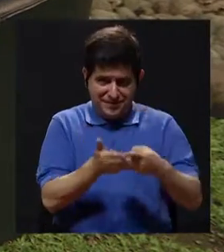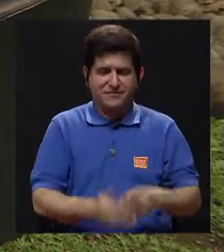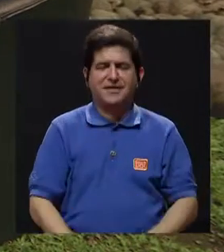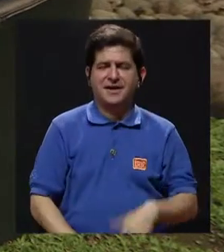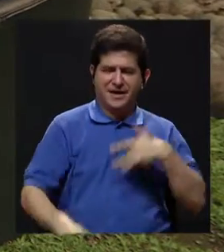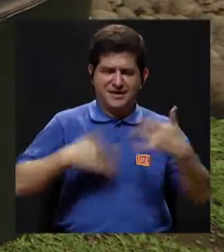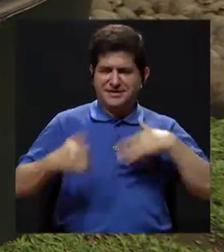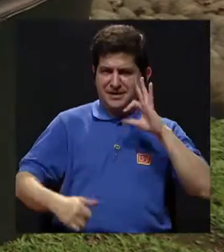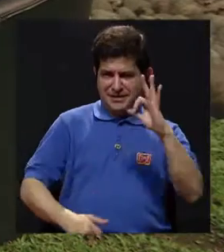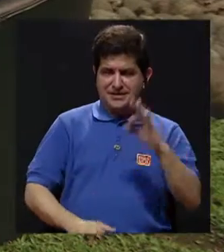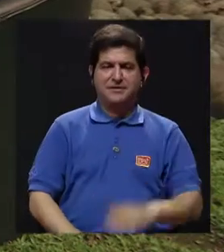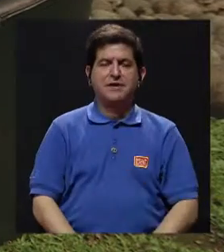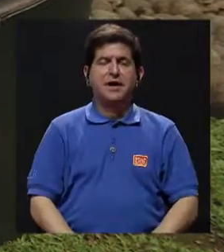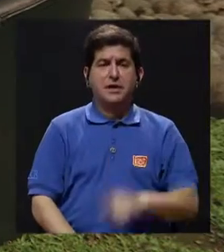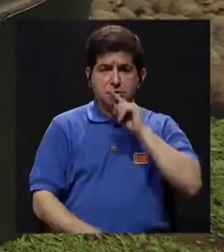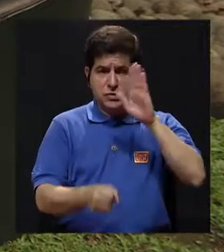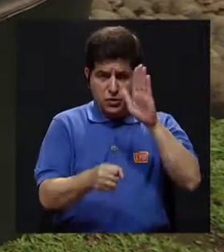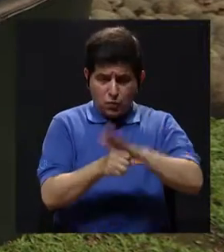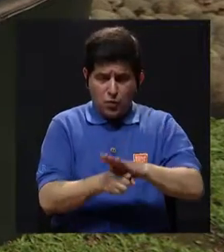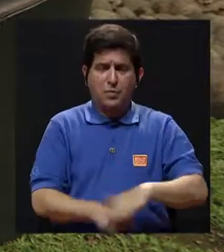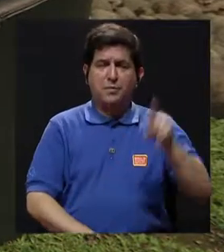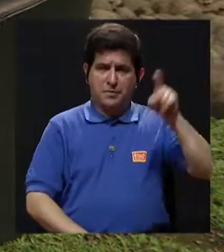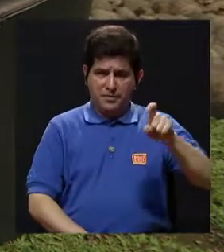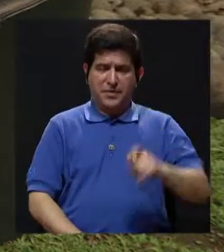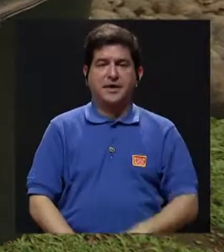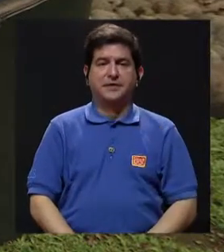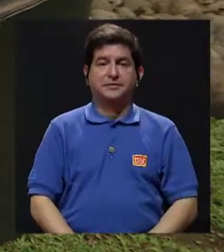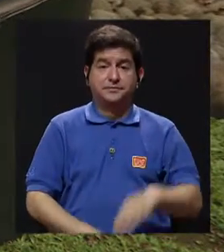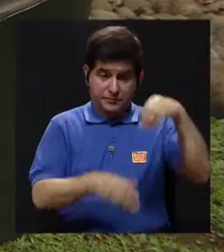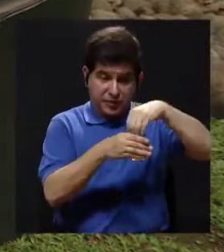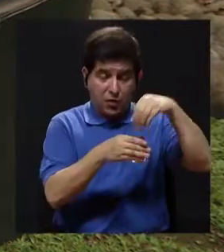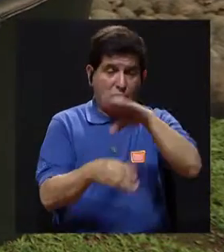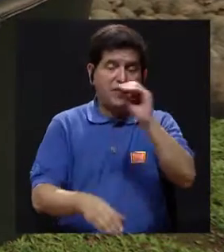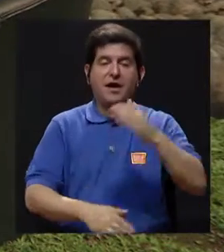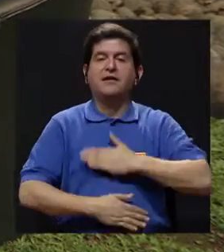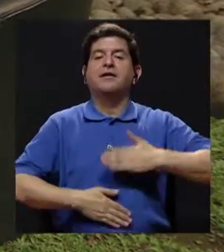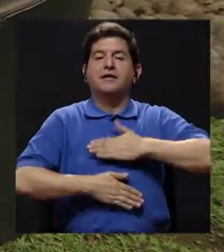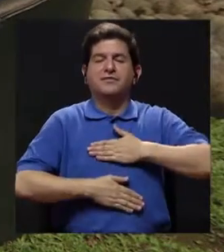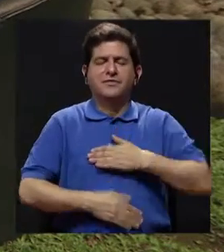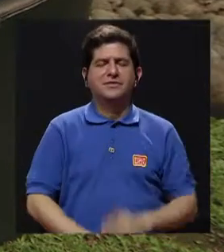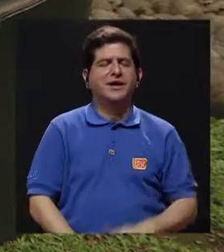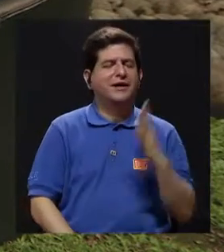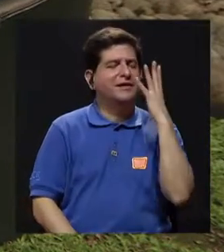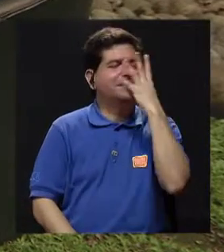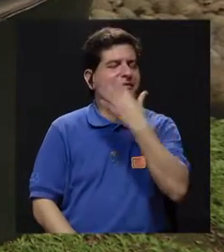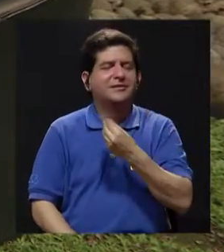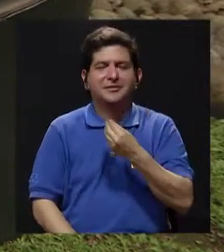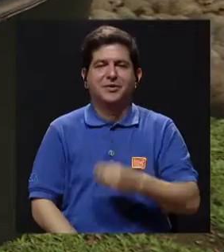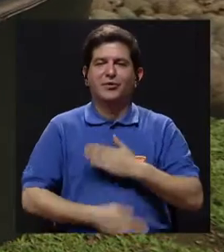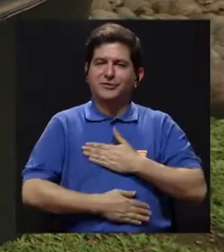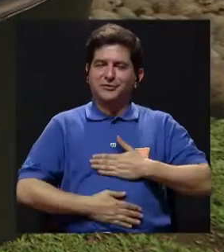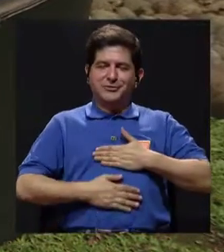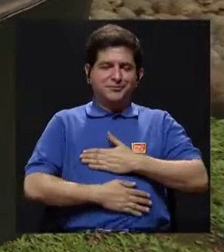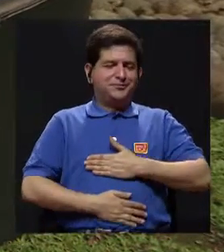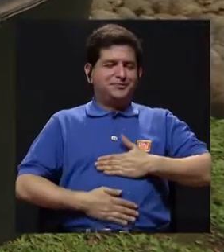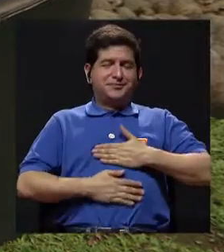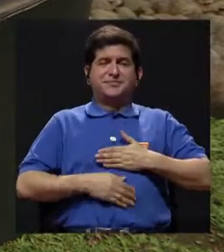necesidades, tener un ahorro y poder disfrutar. O sea, qué lindo es disfrutar